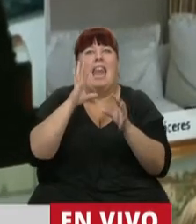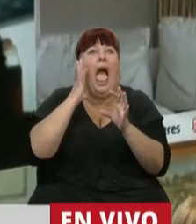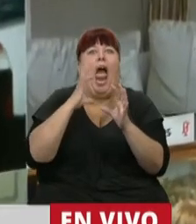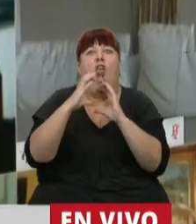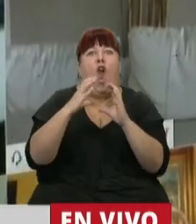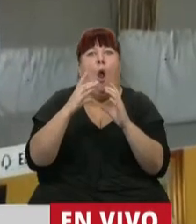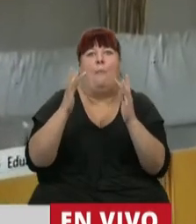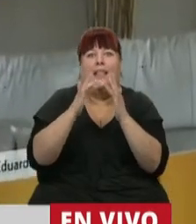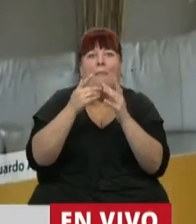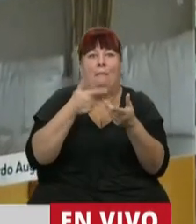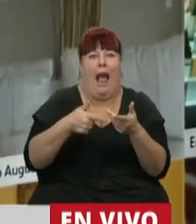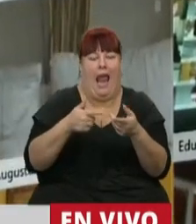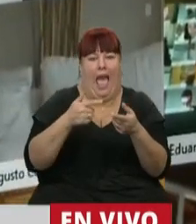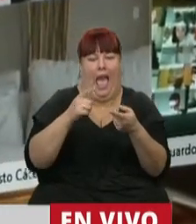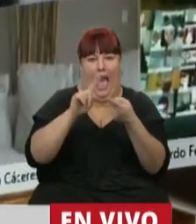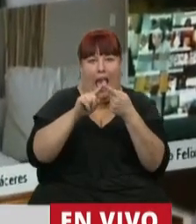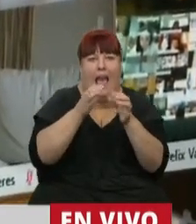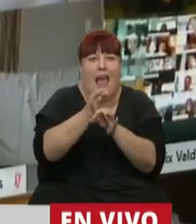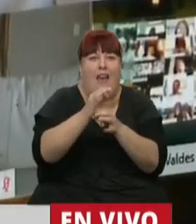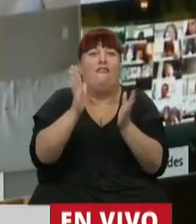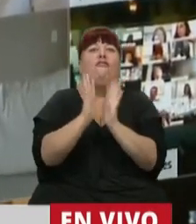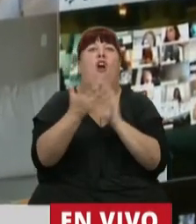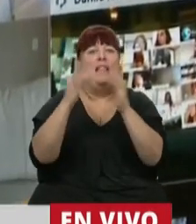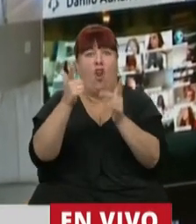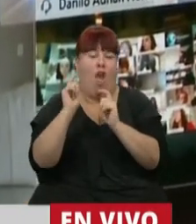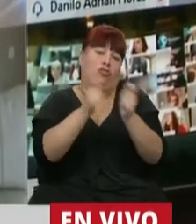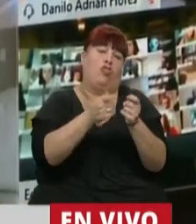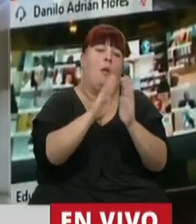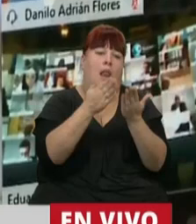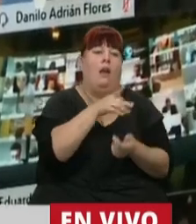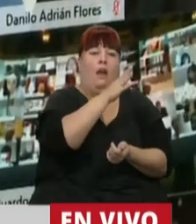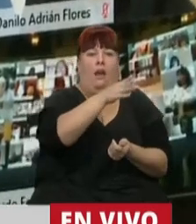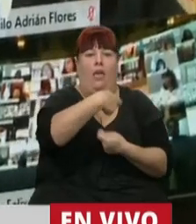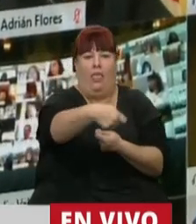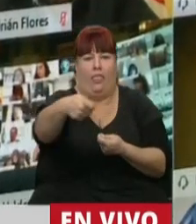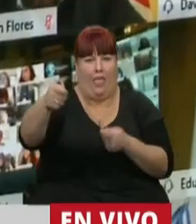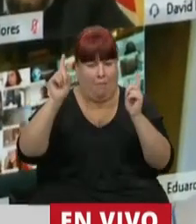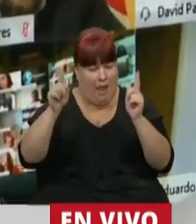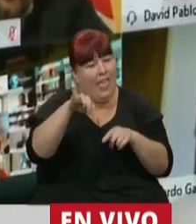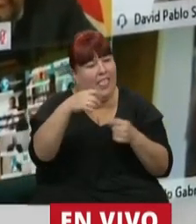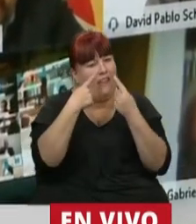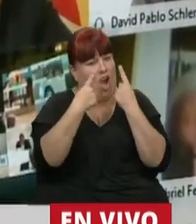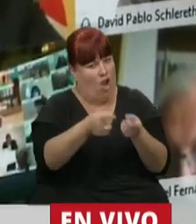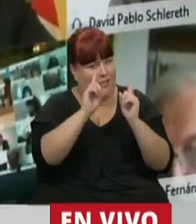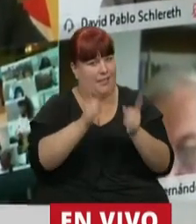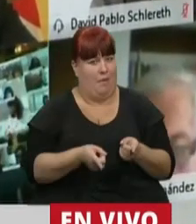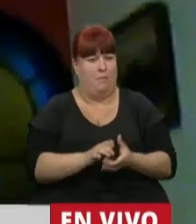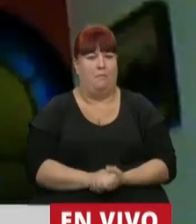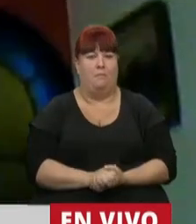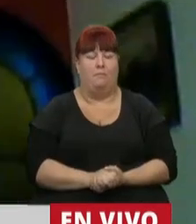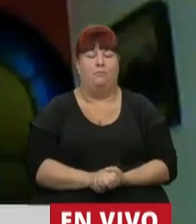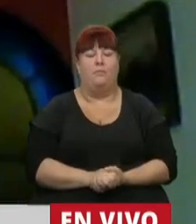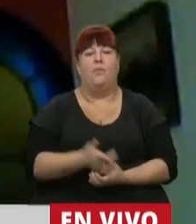conectarse en este momento con las vías virtuales. Entonces, creo que ese reconocimiento también vale.